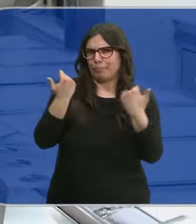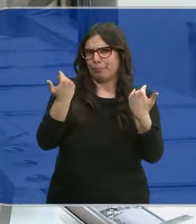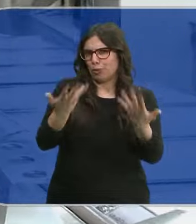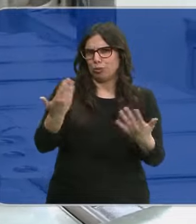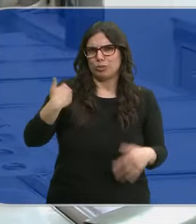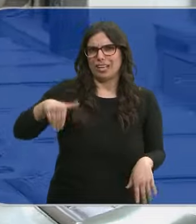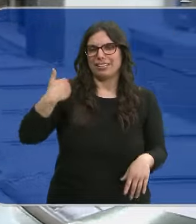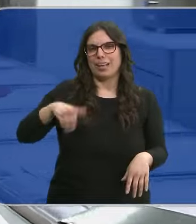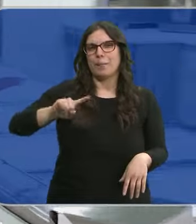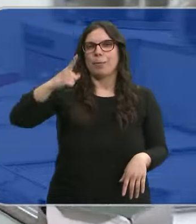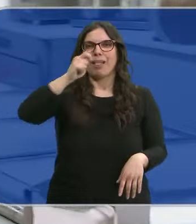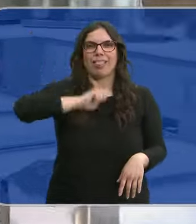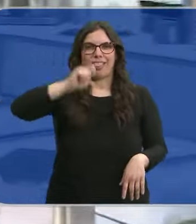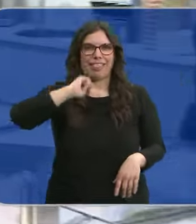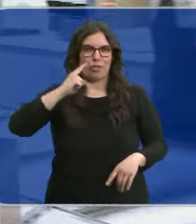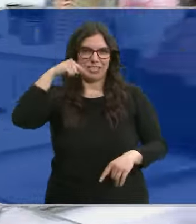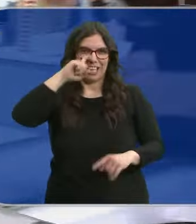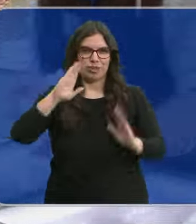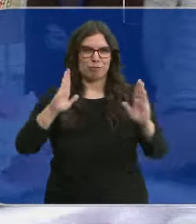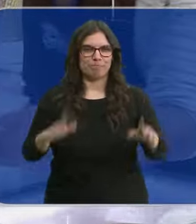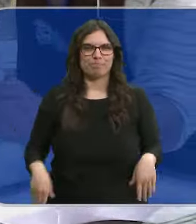hora ese primer helado de la temporada.